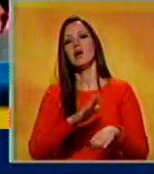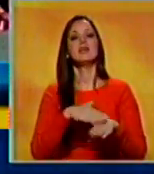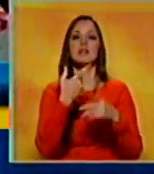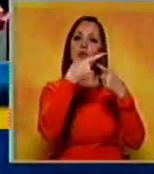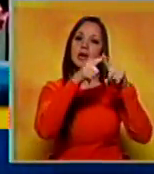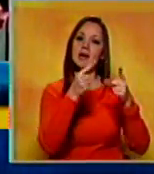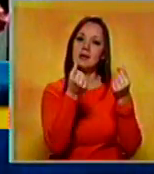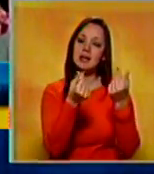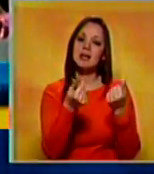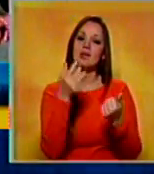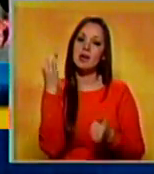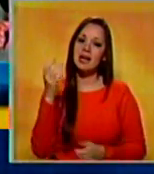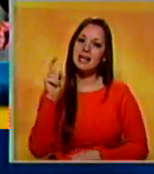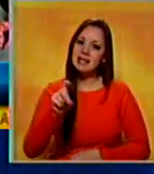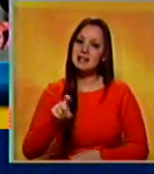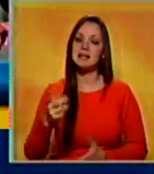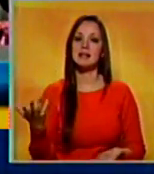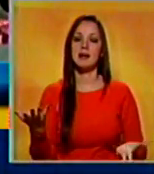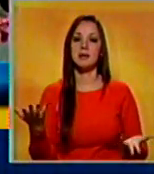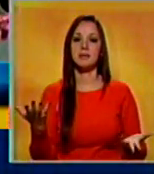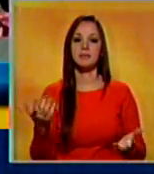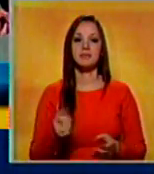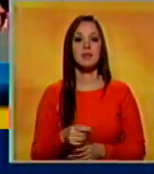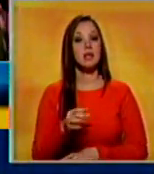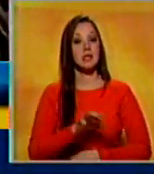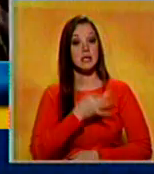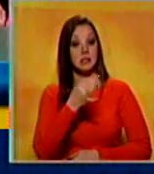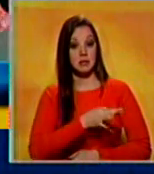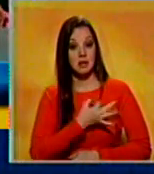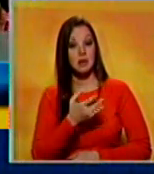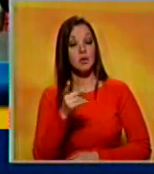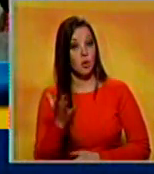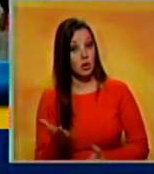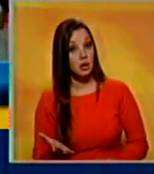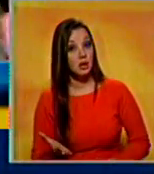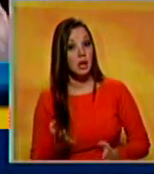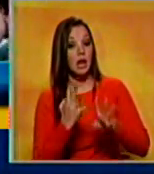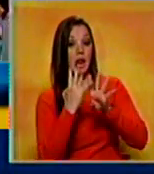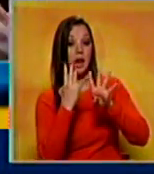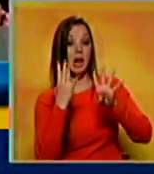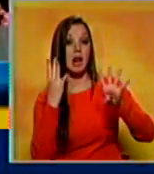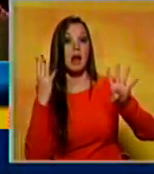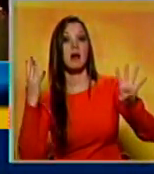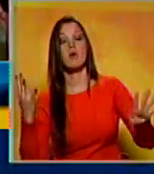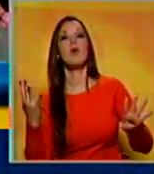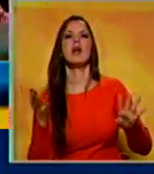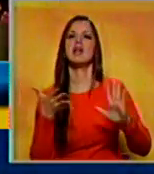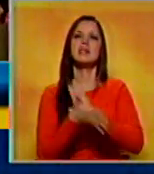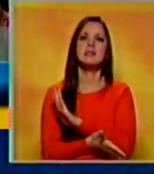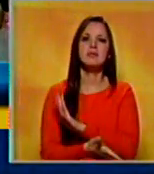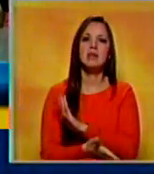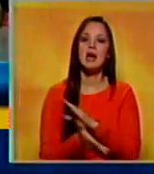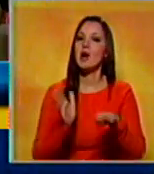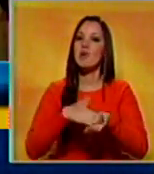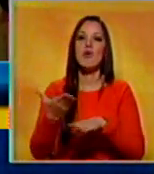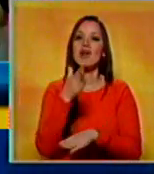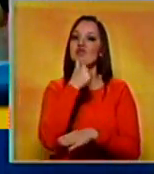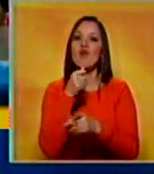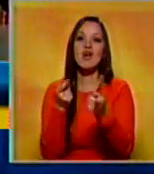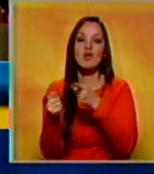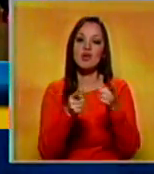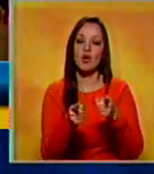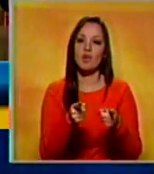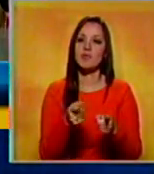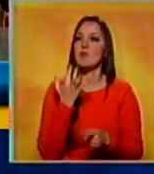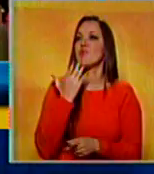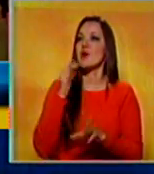economía. Señores, las colas son producto de los controles. Ningún país del planeta donde tú